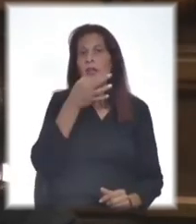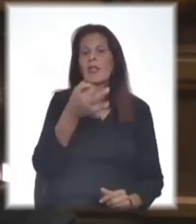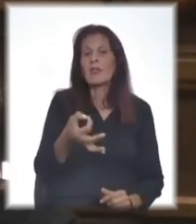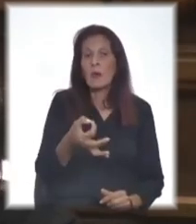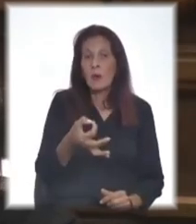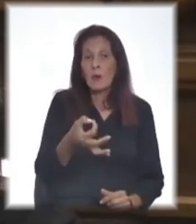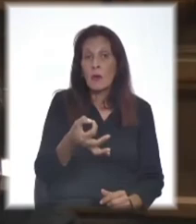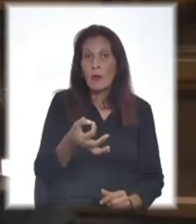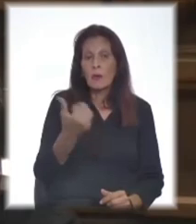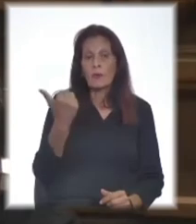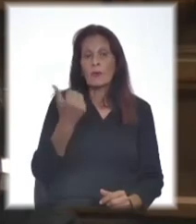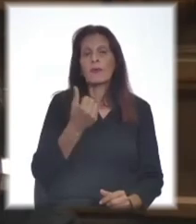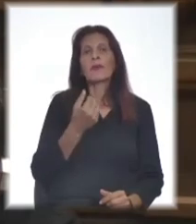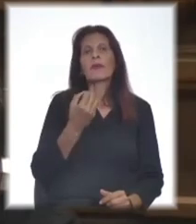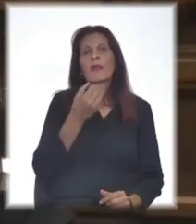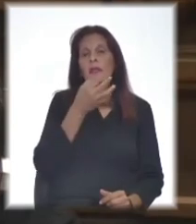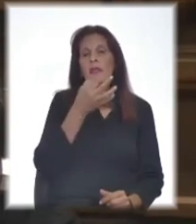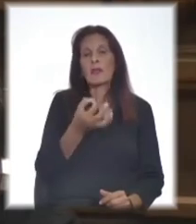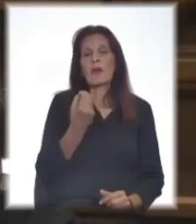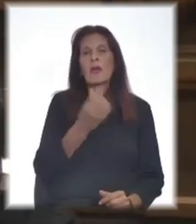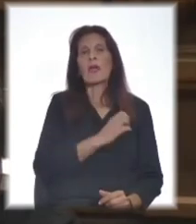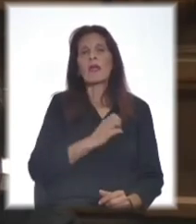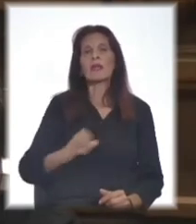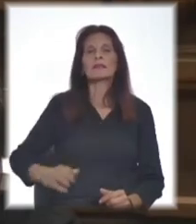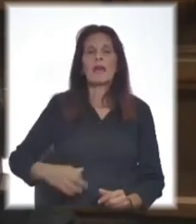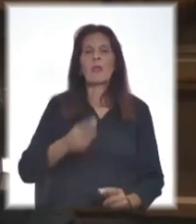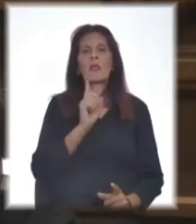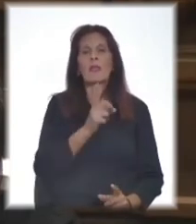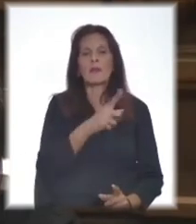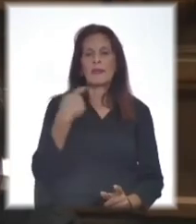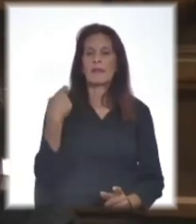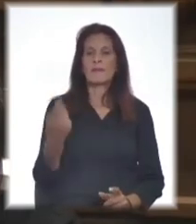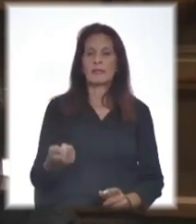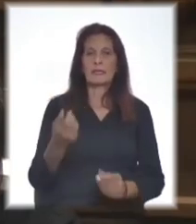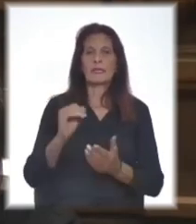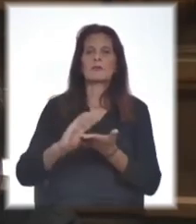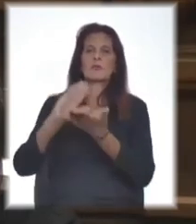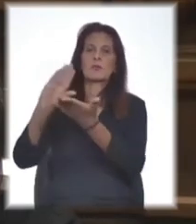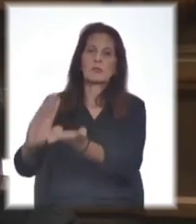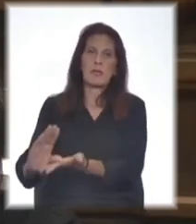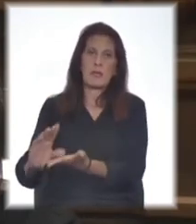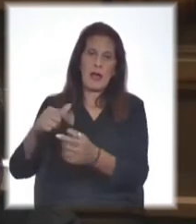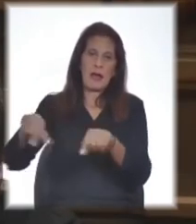termino, Presidente, que el Estado tiene que invertir y subsidiar al sector.